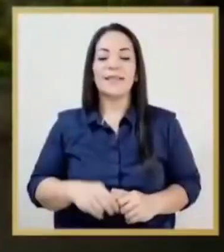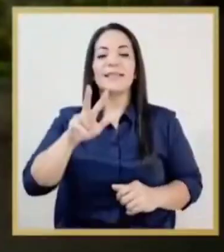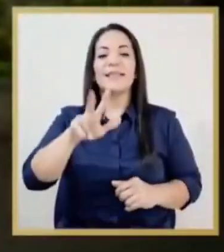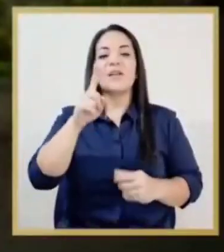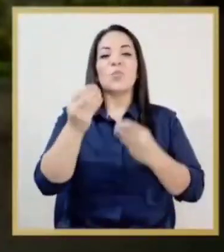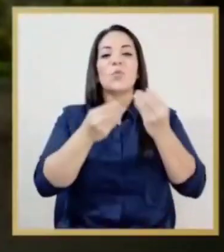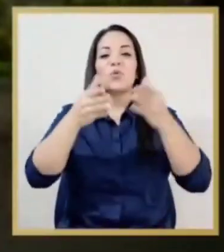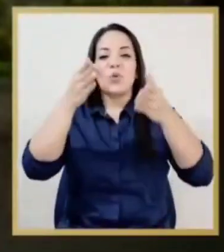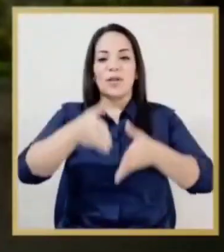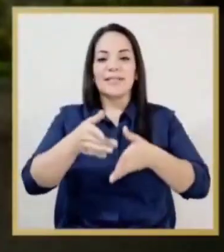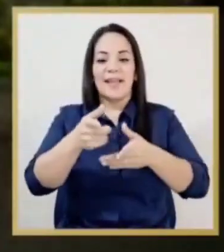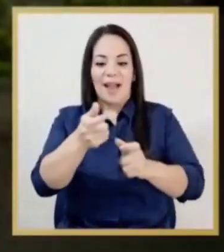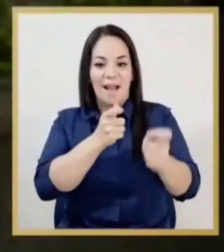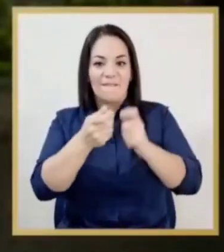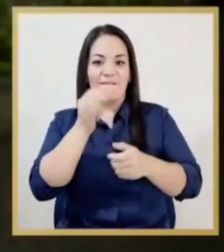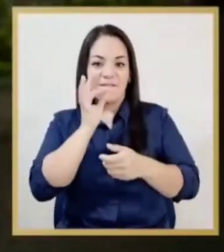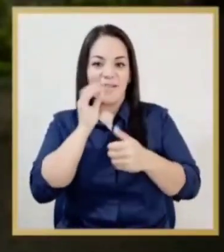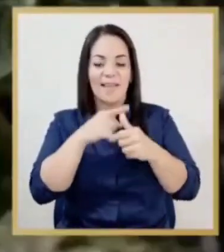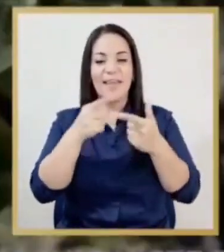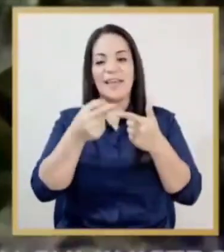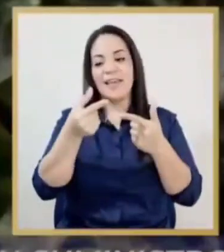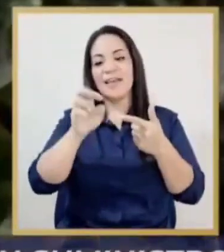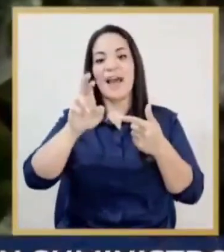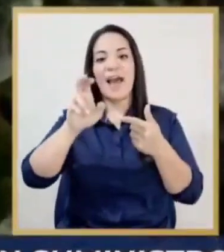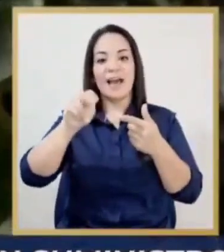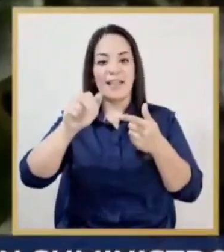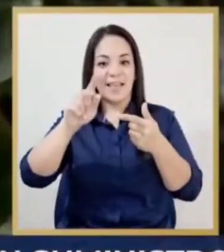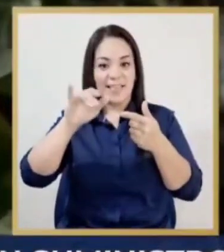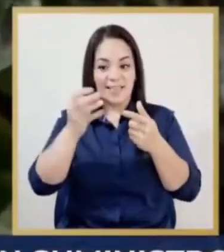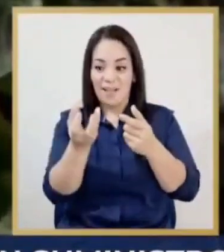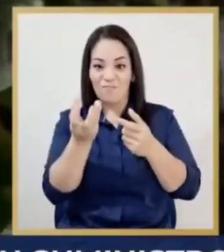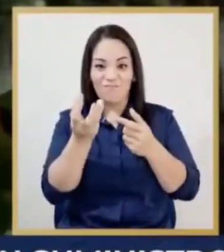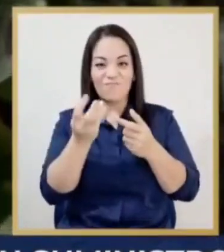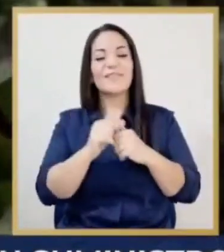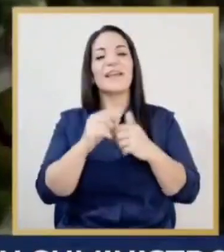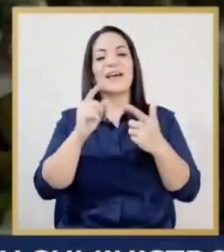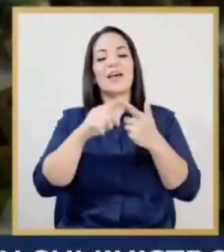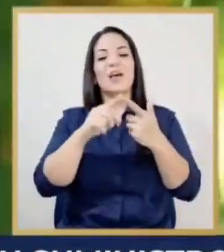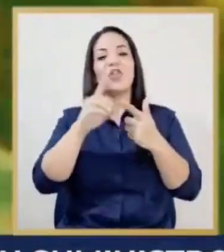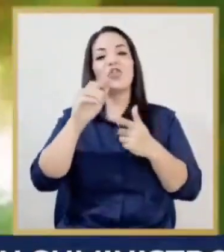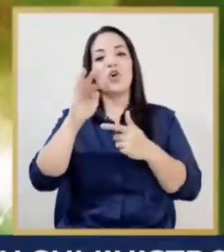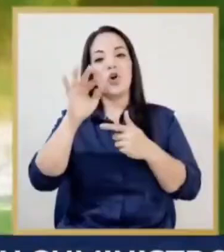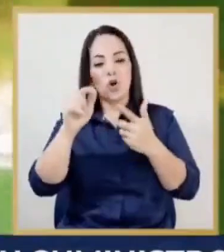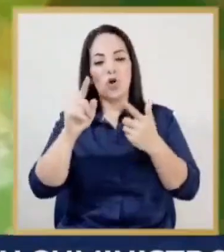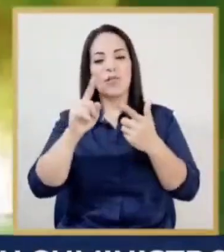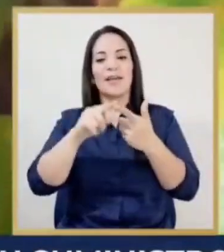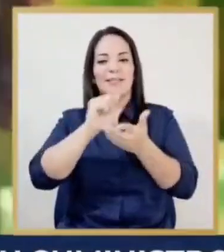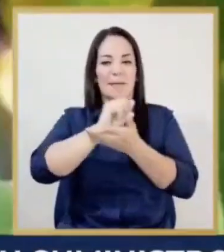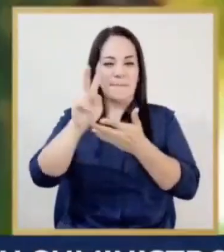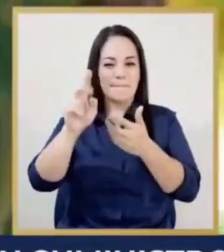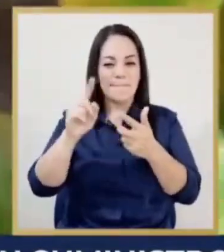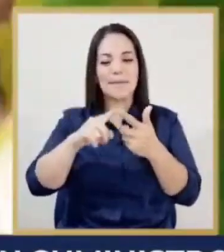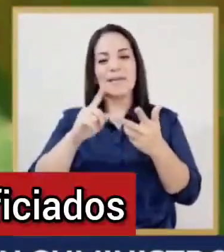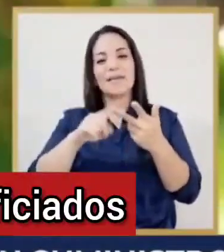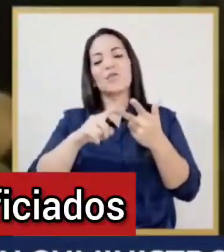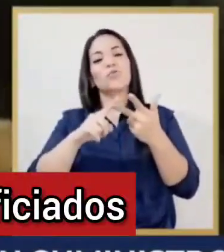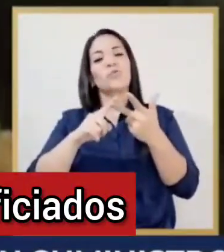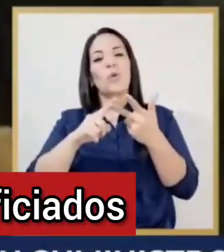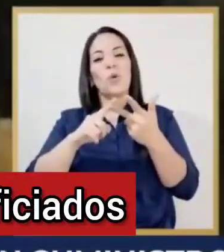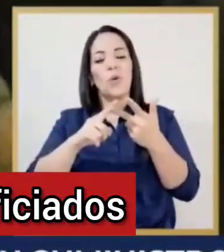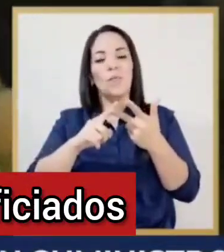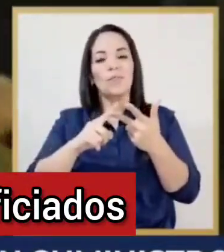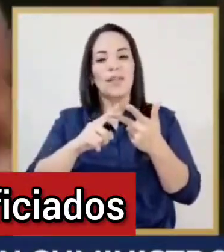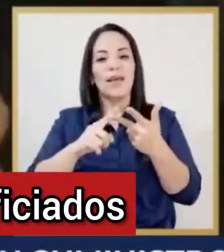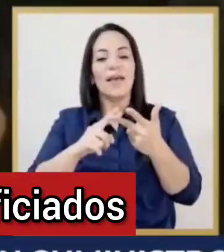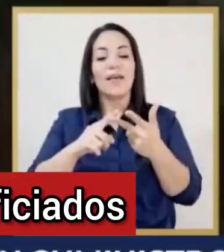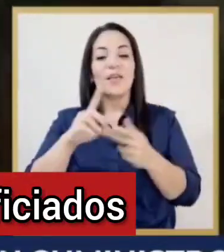31 productores de café y granadilla de la zona de Dota, Tarrasú y León Cortés, Esto en Cartago y Desamparados